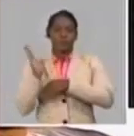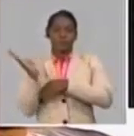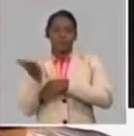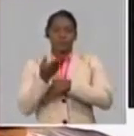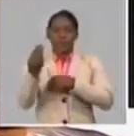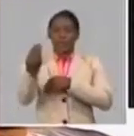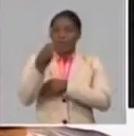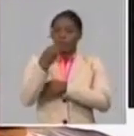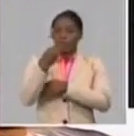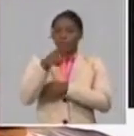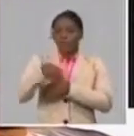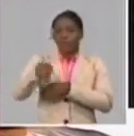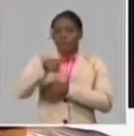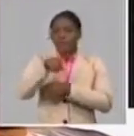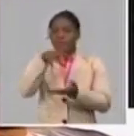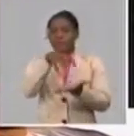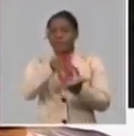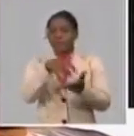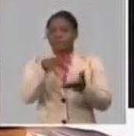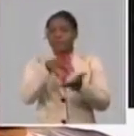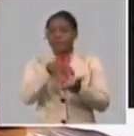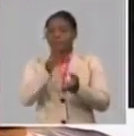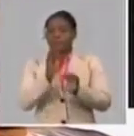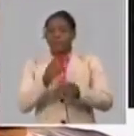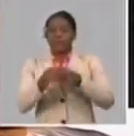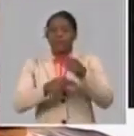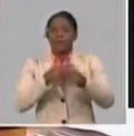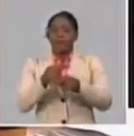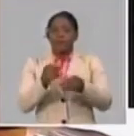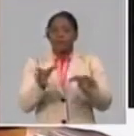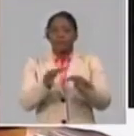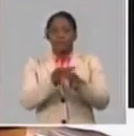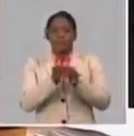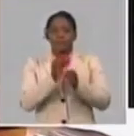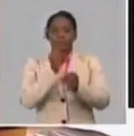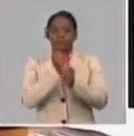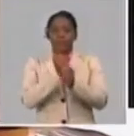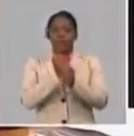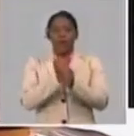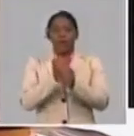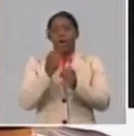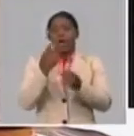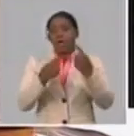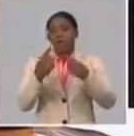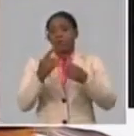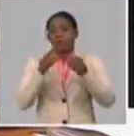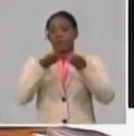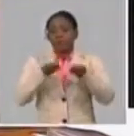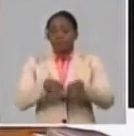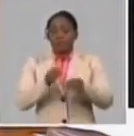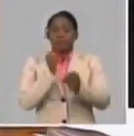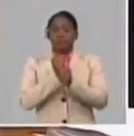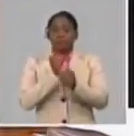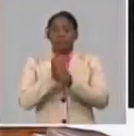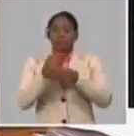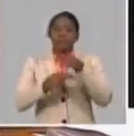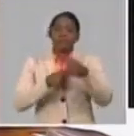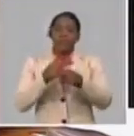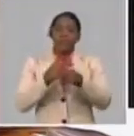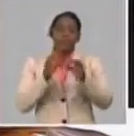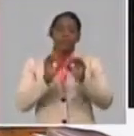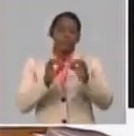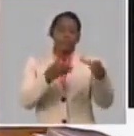cuyos centros han tenido una reducción de la actividad o la paralización y se han conformado entonces en brigadas que